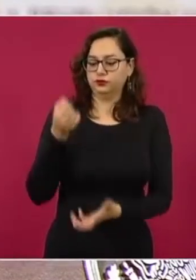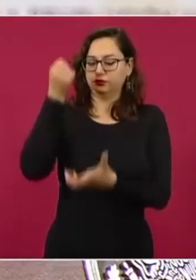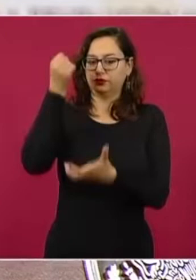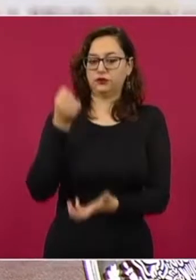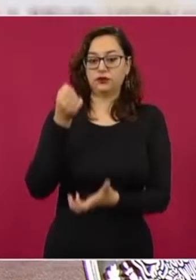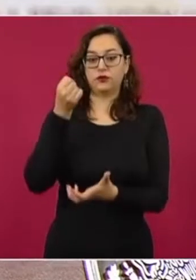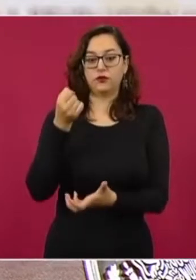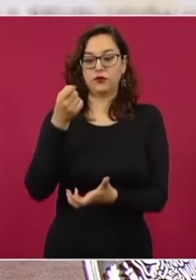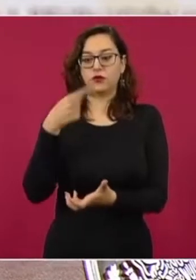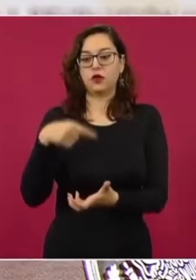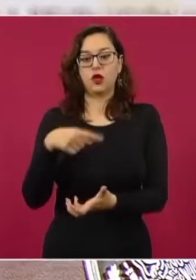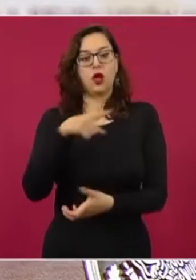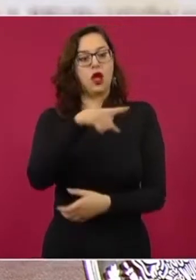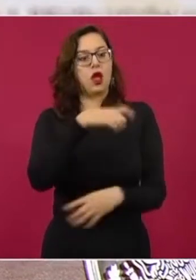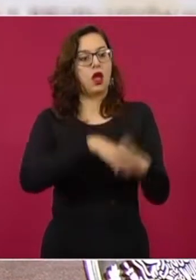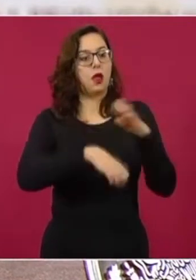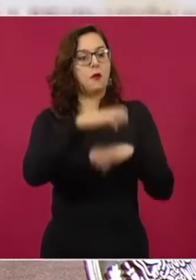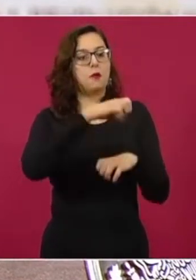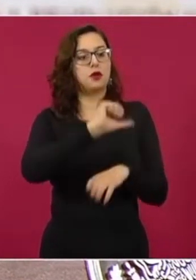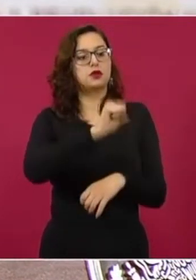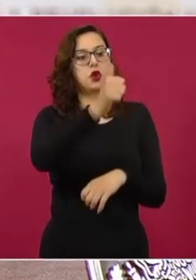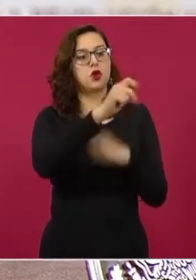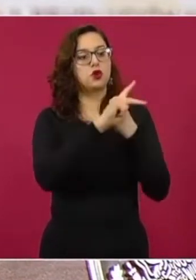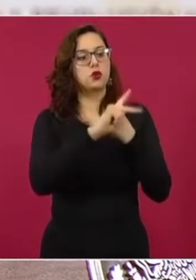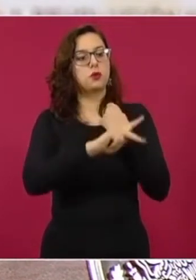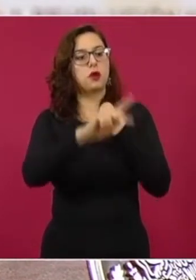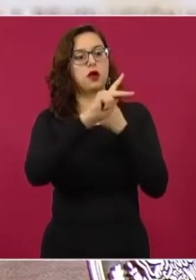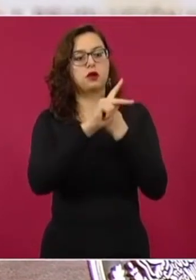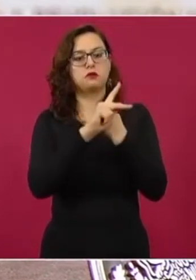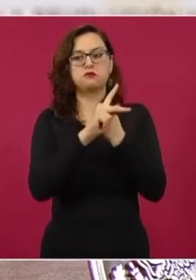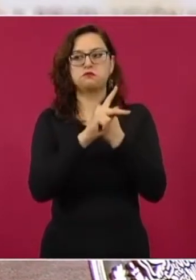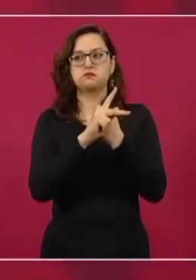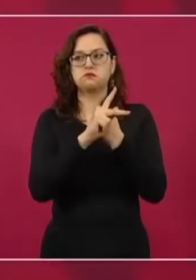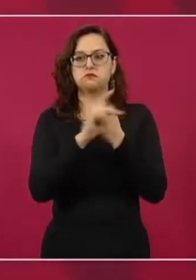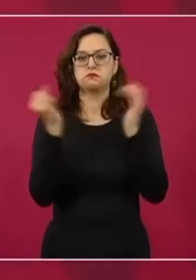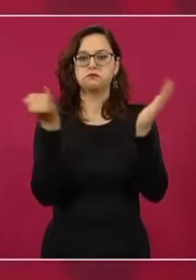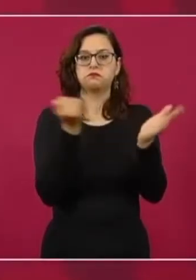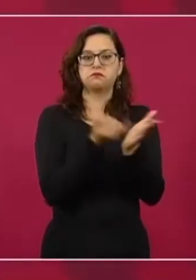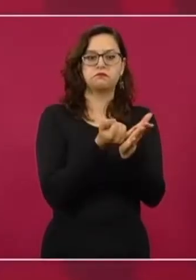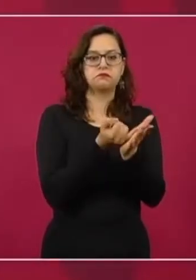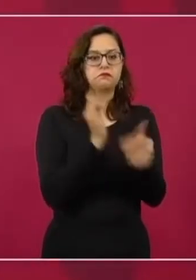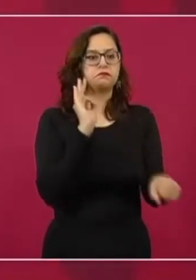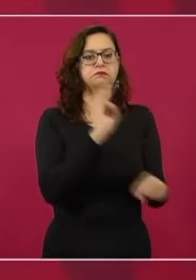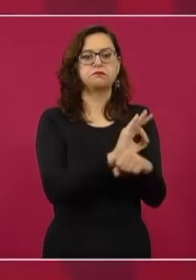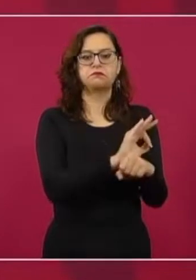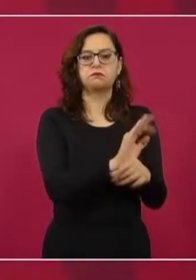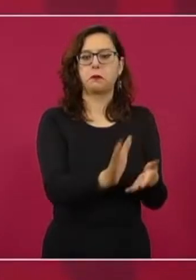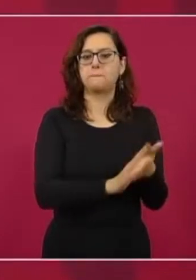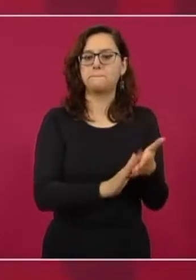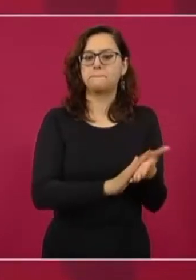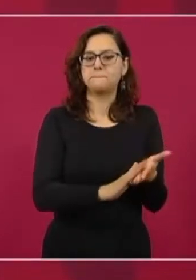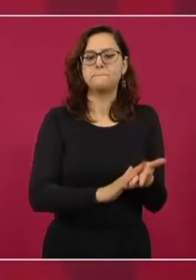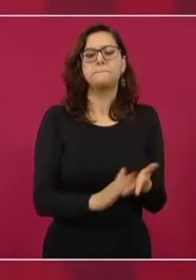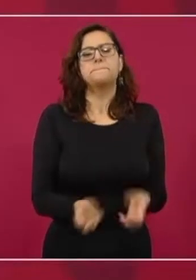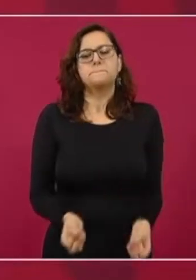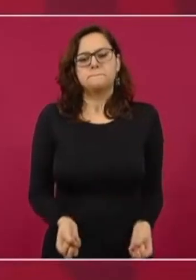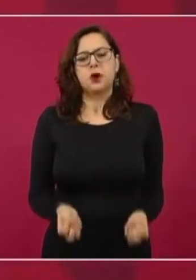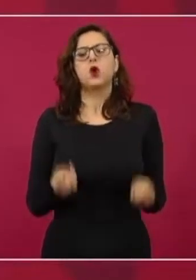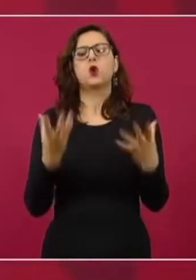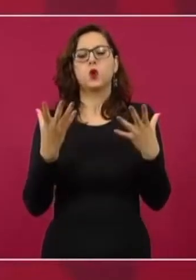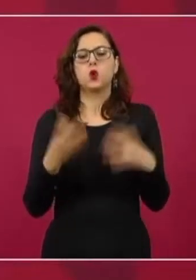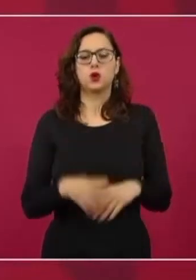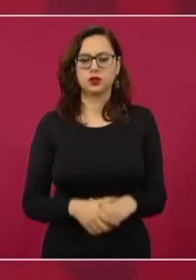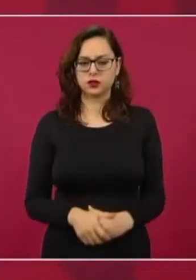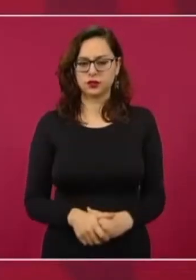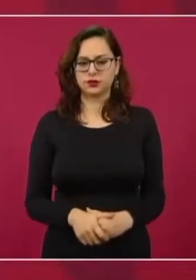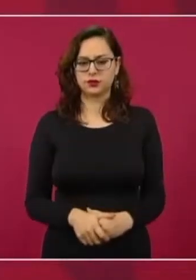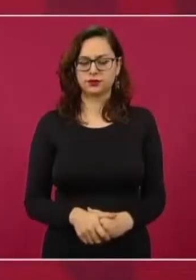que